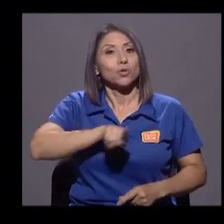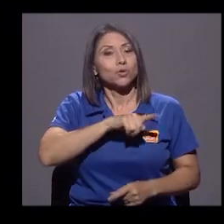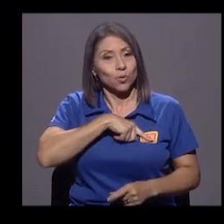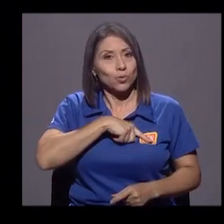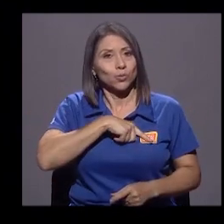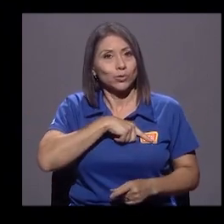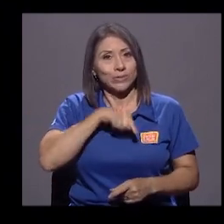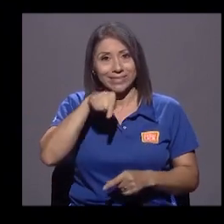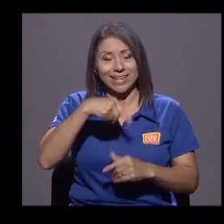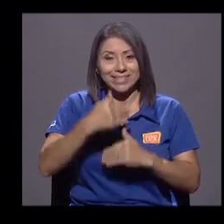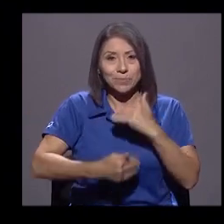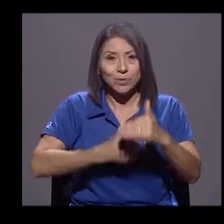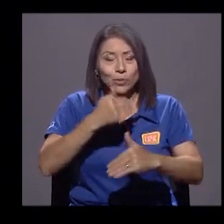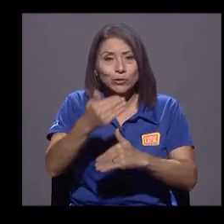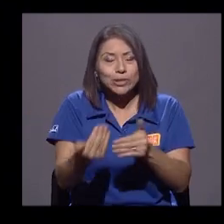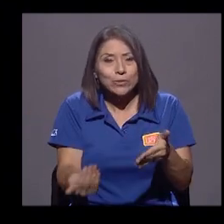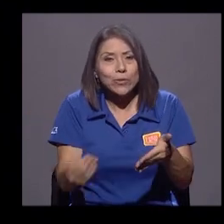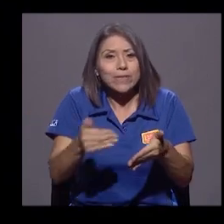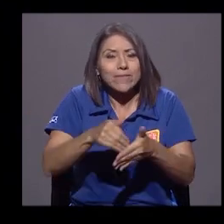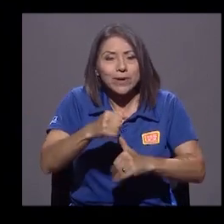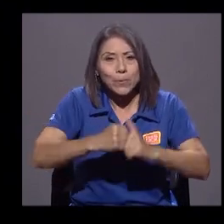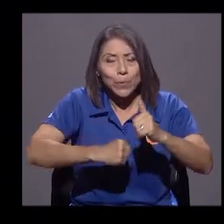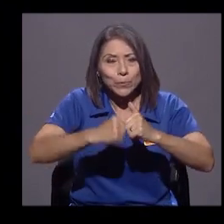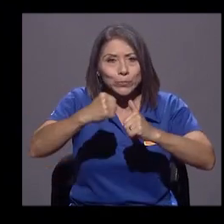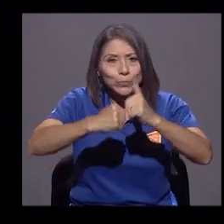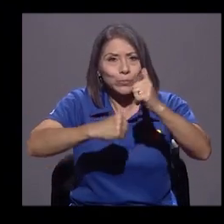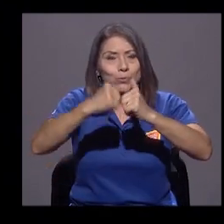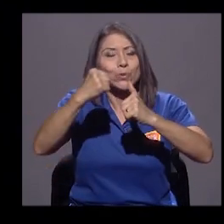que, dentro de ese proceso de reconstrucción,